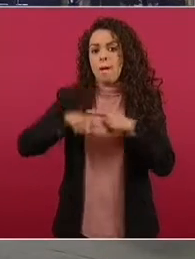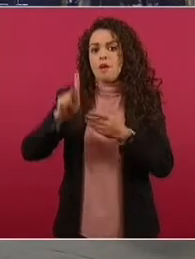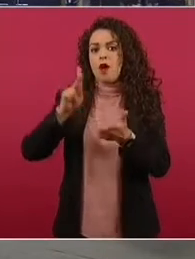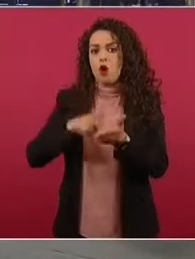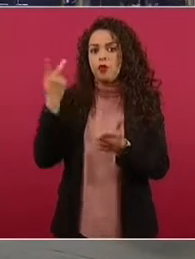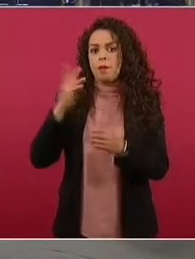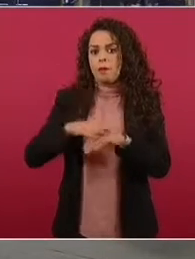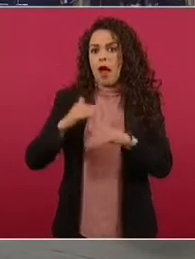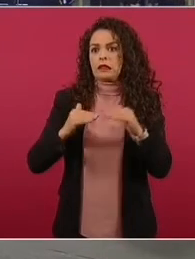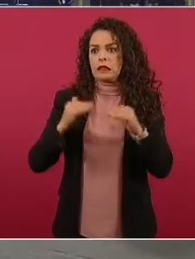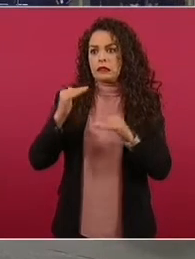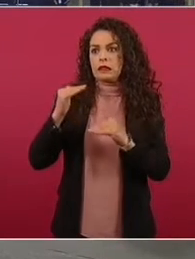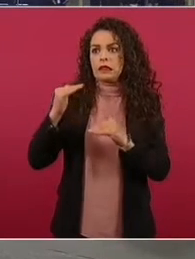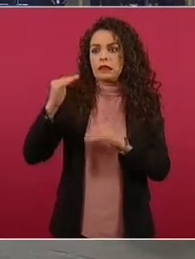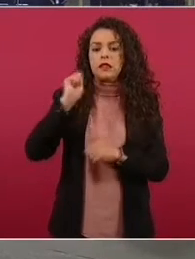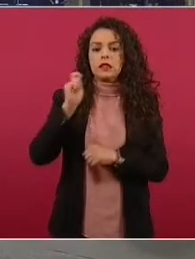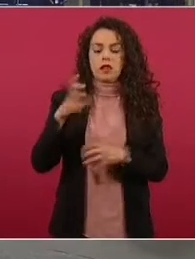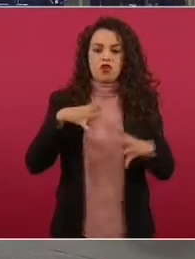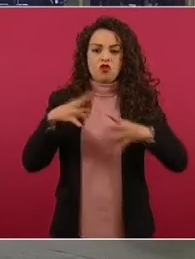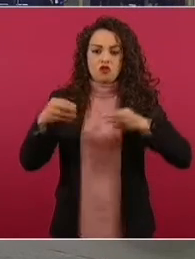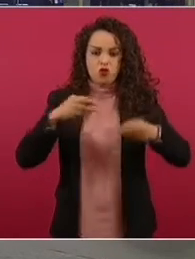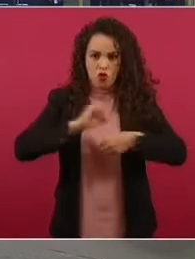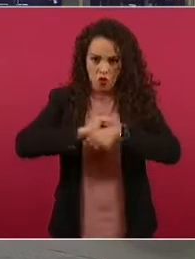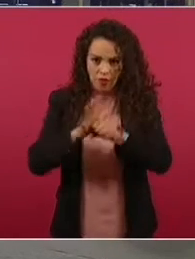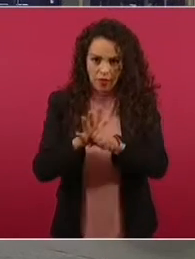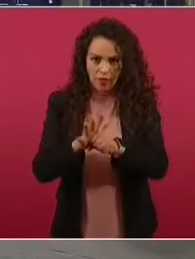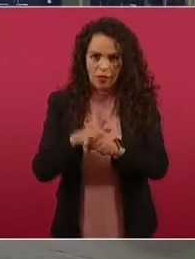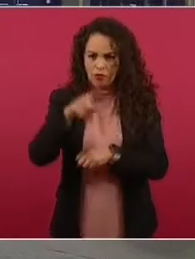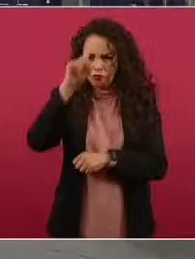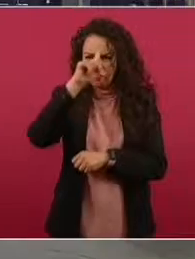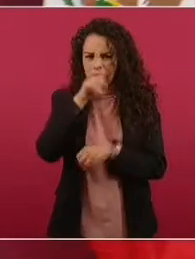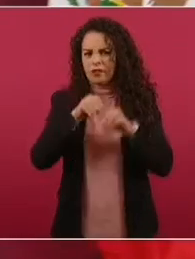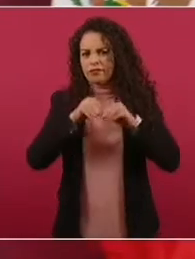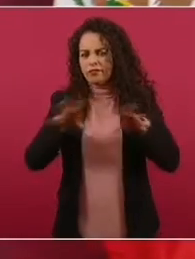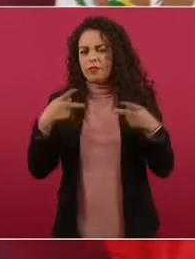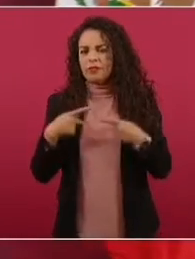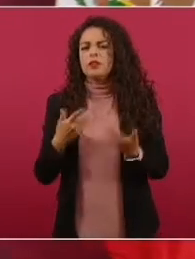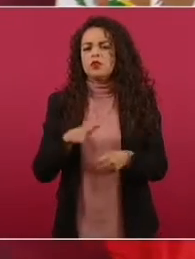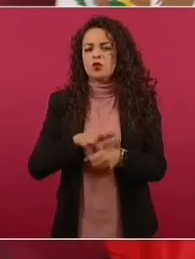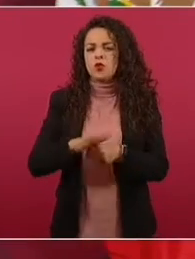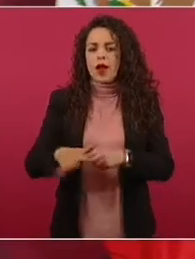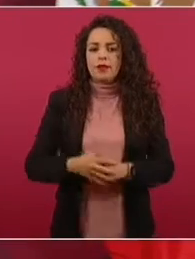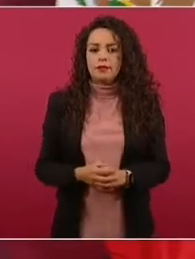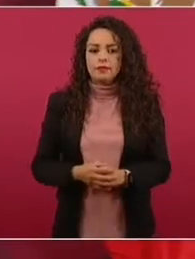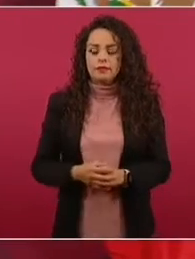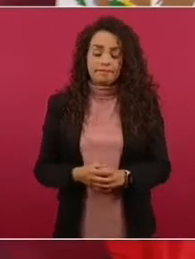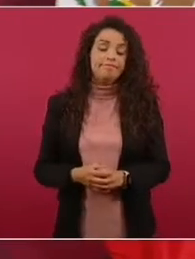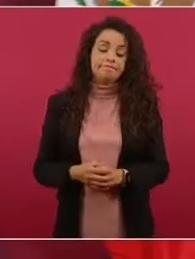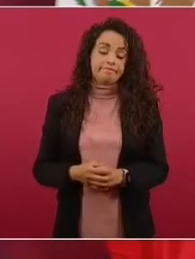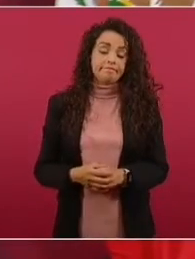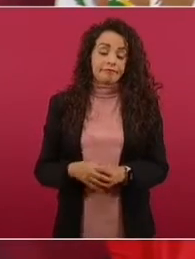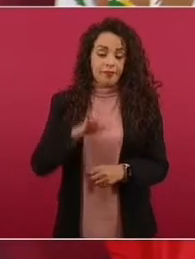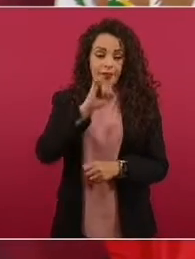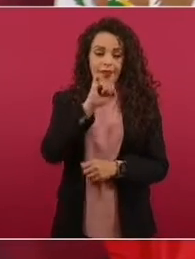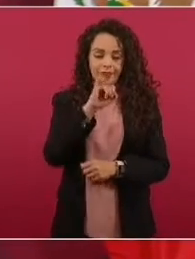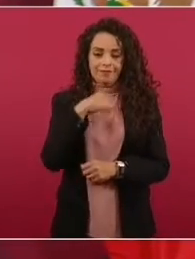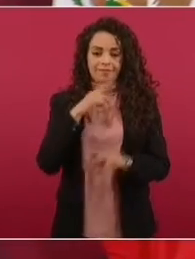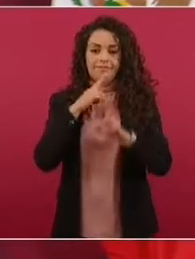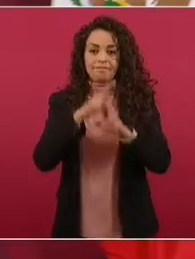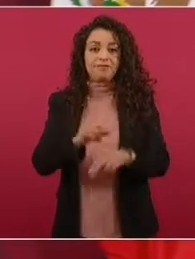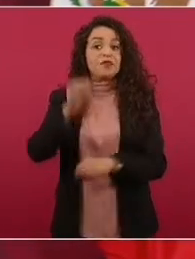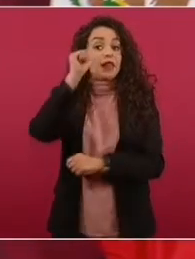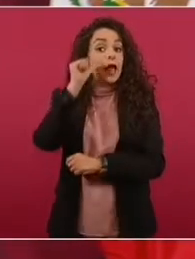Sí, ayer se vio, estuvo aquí el doctor